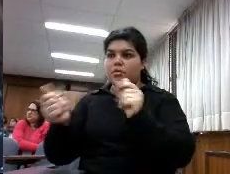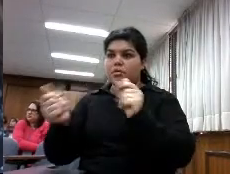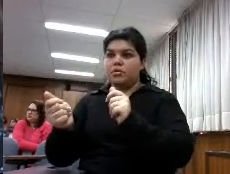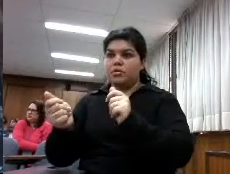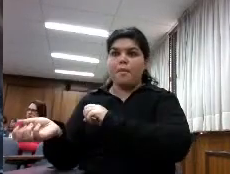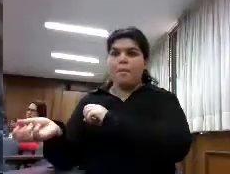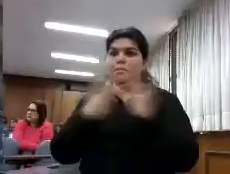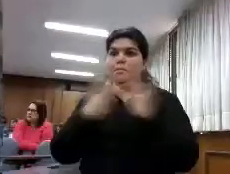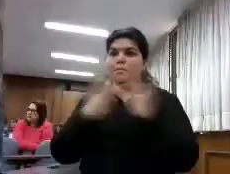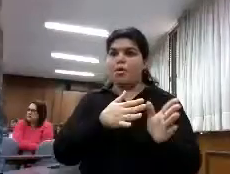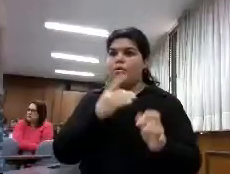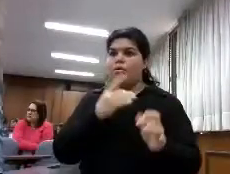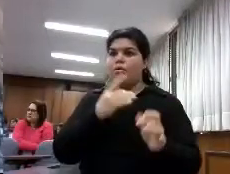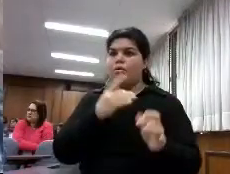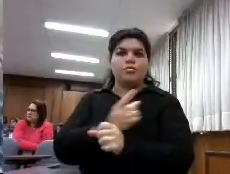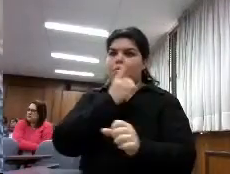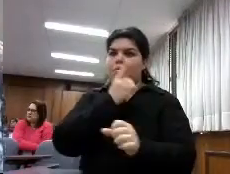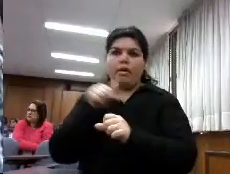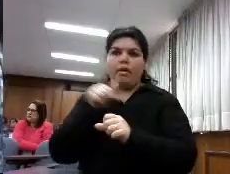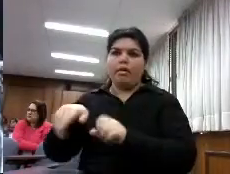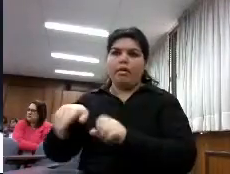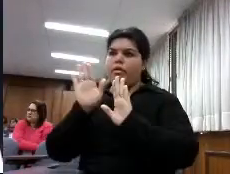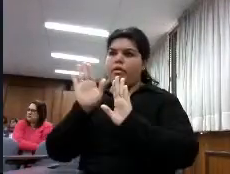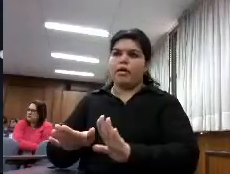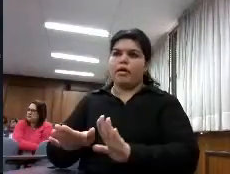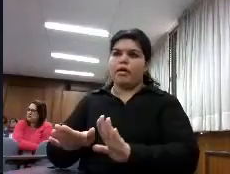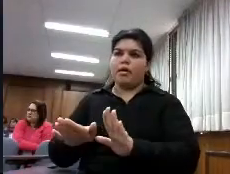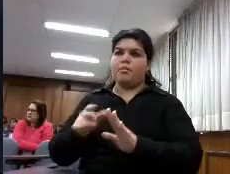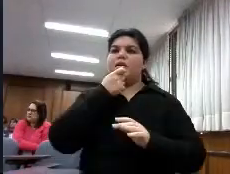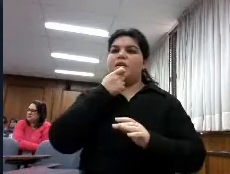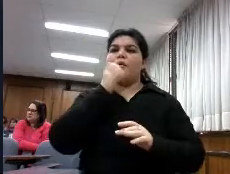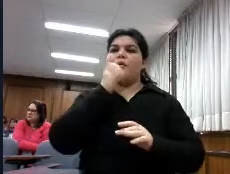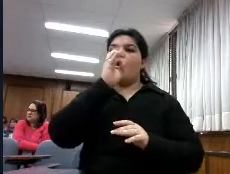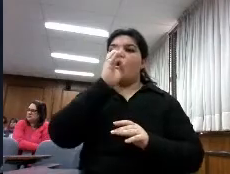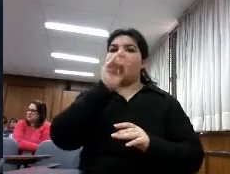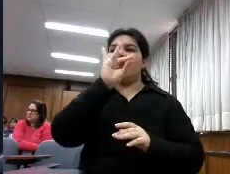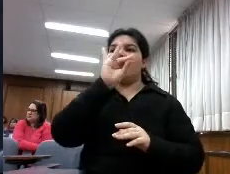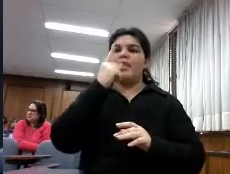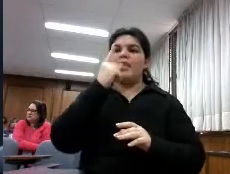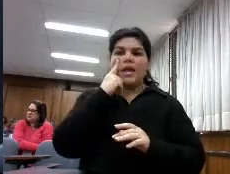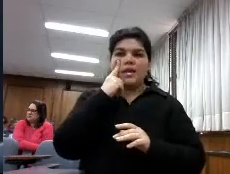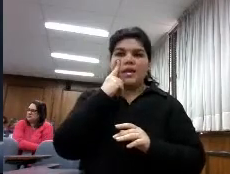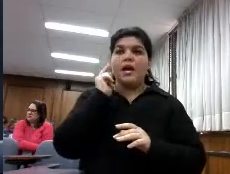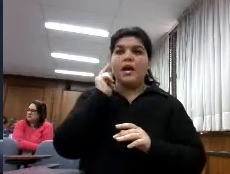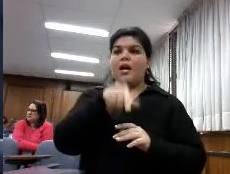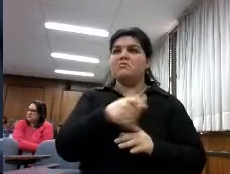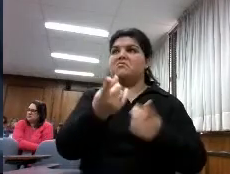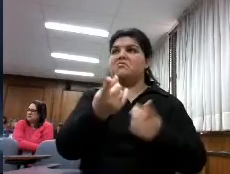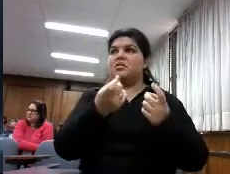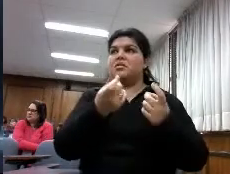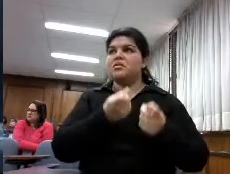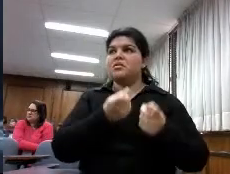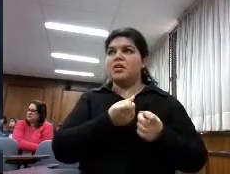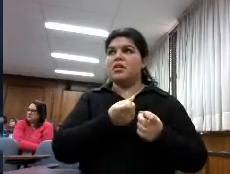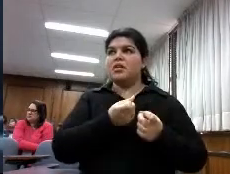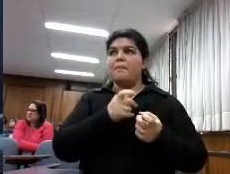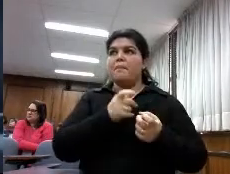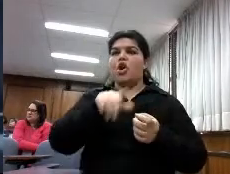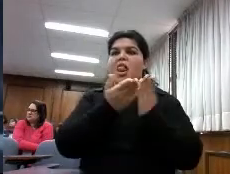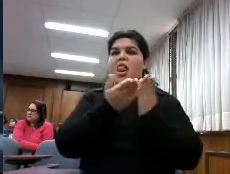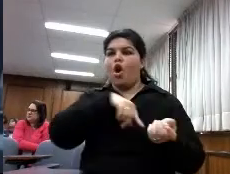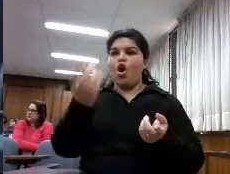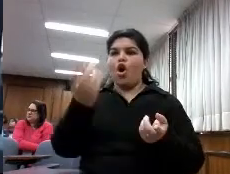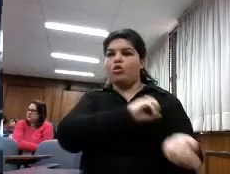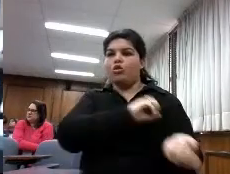si tú rescindes al contrato con Overdrive Overdrive tienes que seguir trabajando con ella y no puedes transferir los libros a otras tienes que